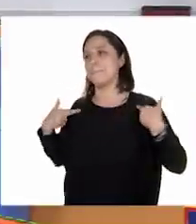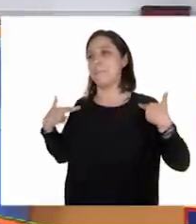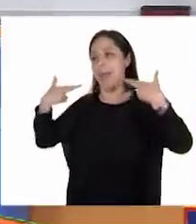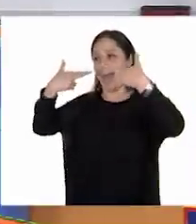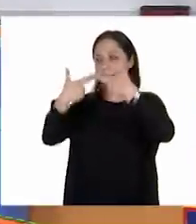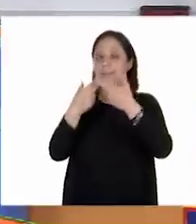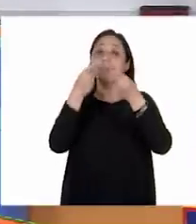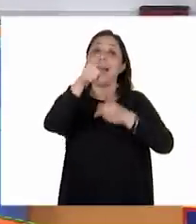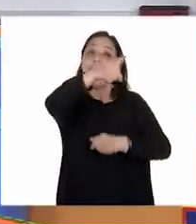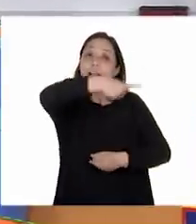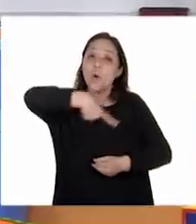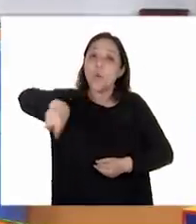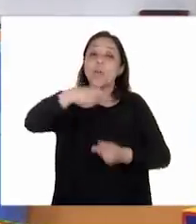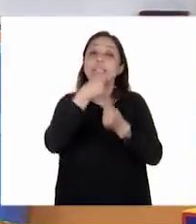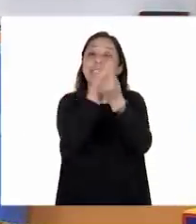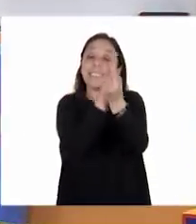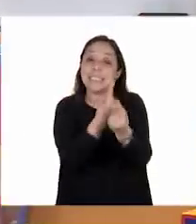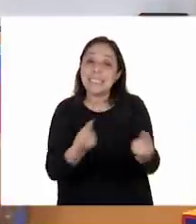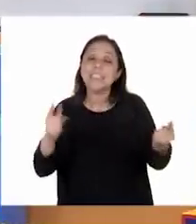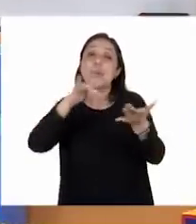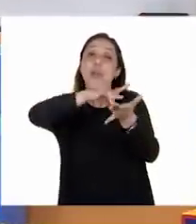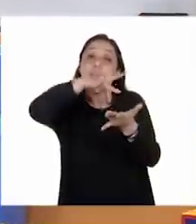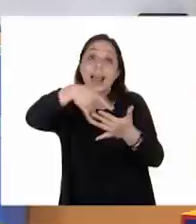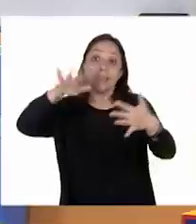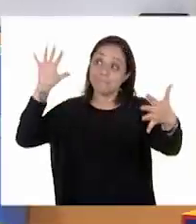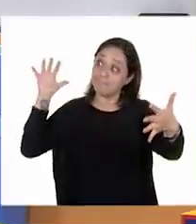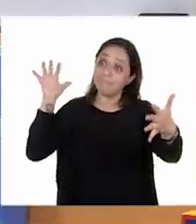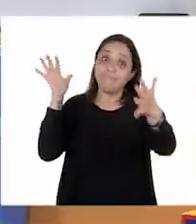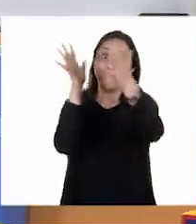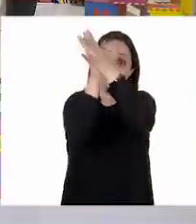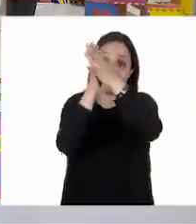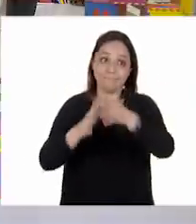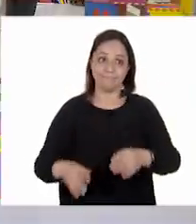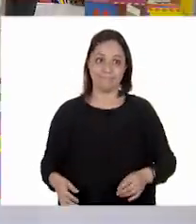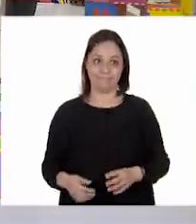gracias, niñas, niños. Denme eso. Cinco. Nos vamos a saludar así.